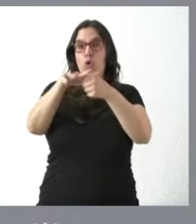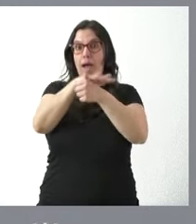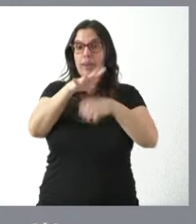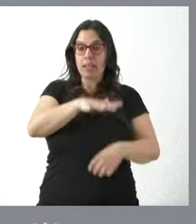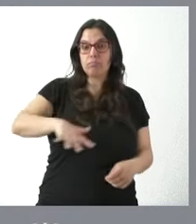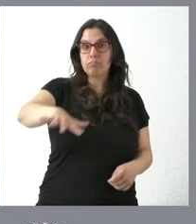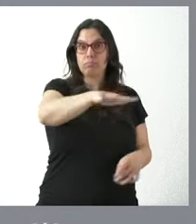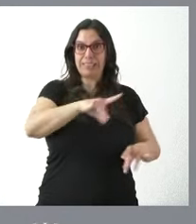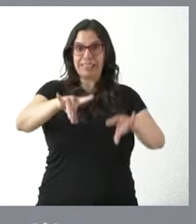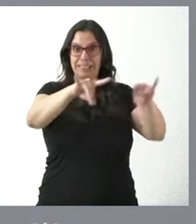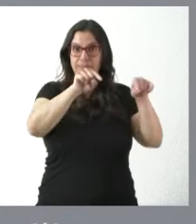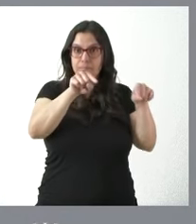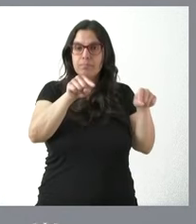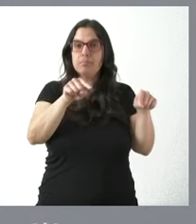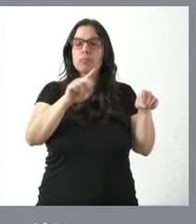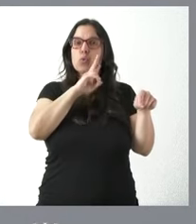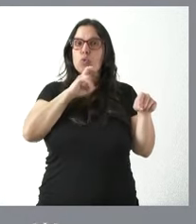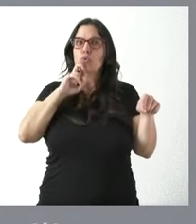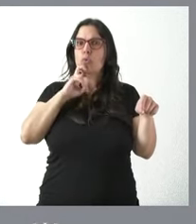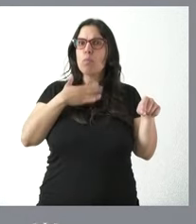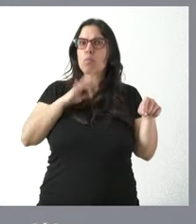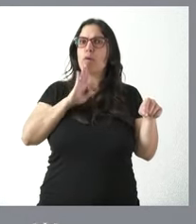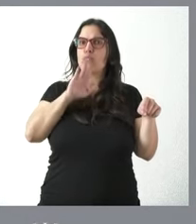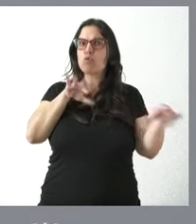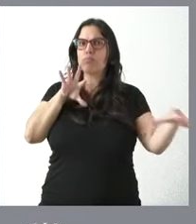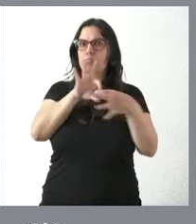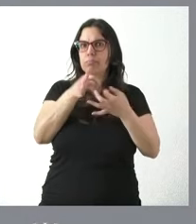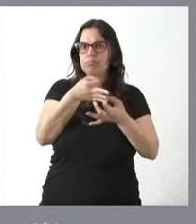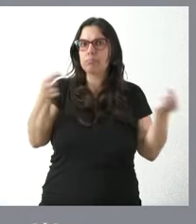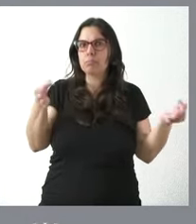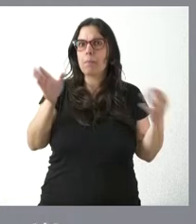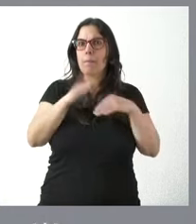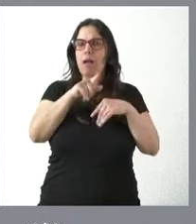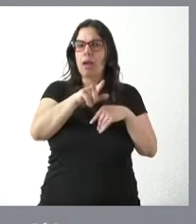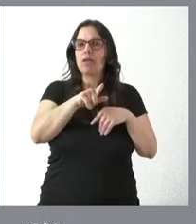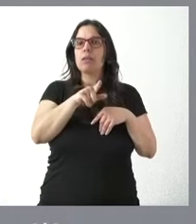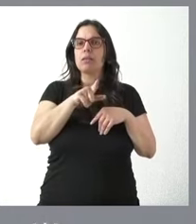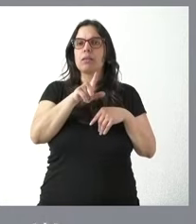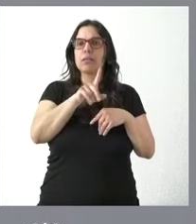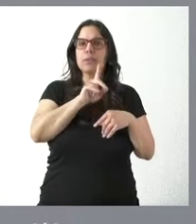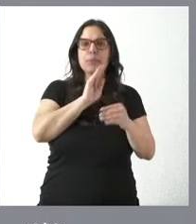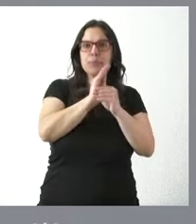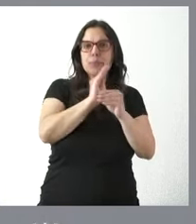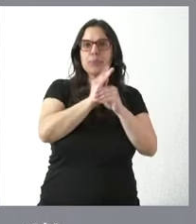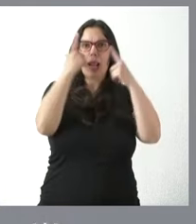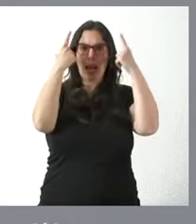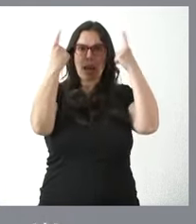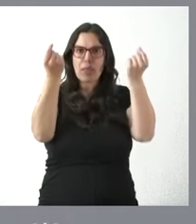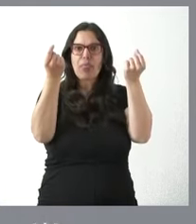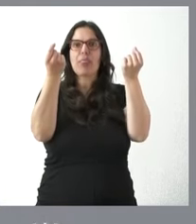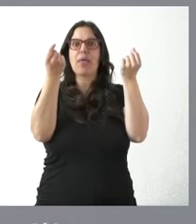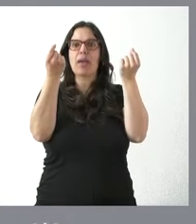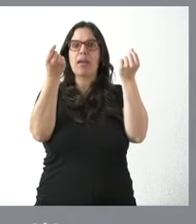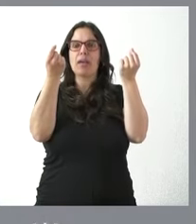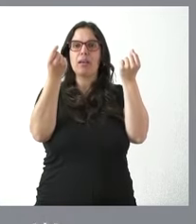se considera que podría ser apta para la implantación del INCE